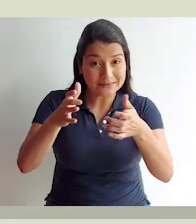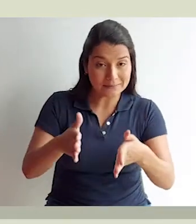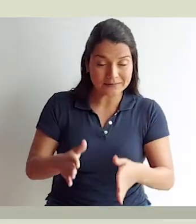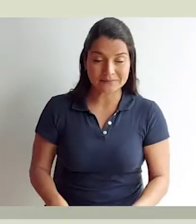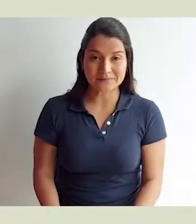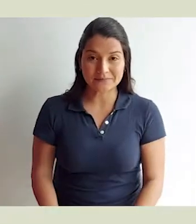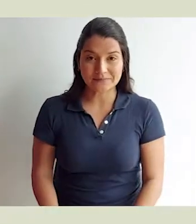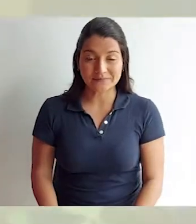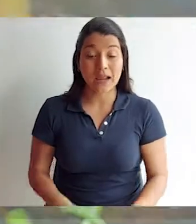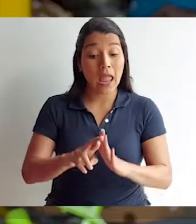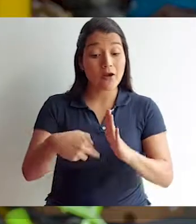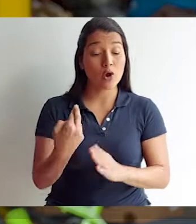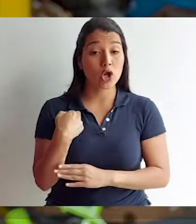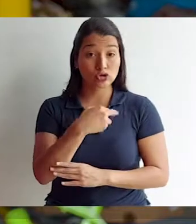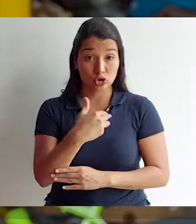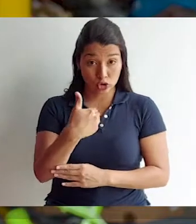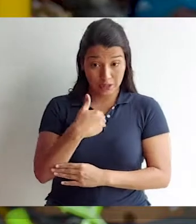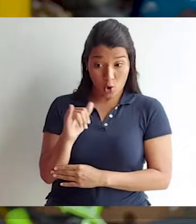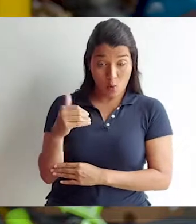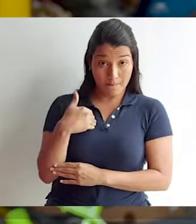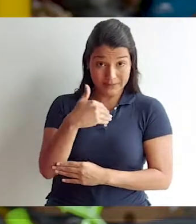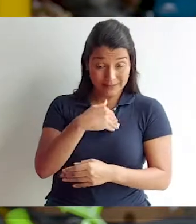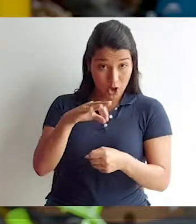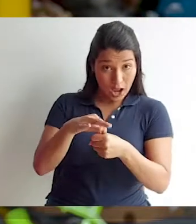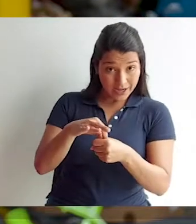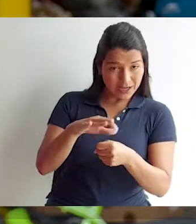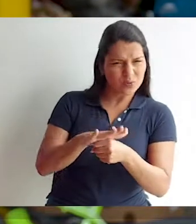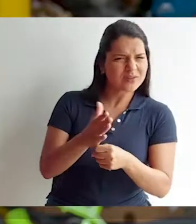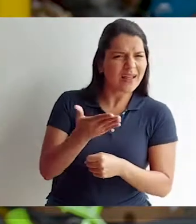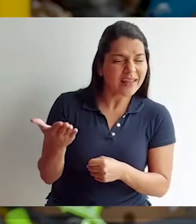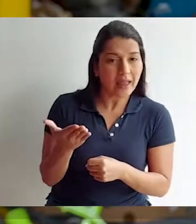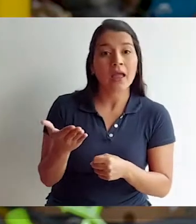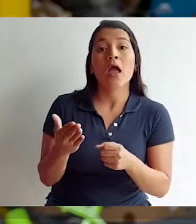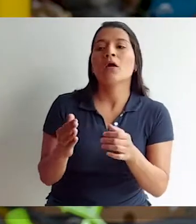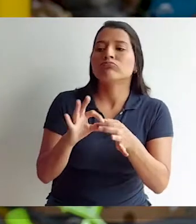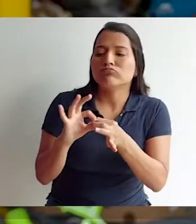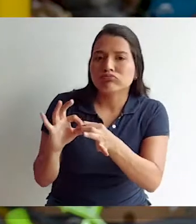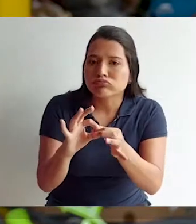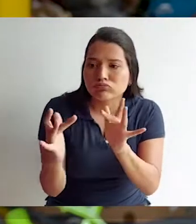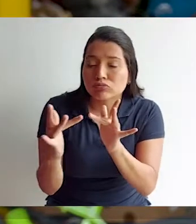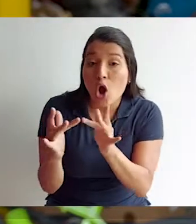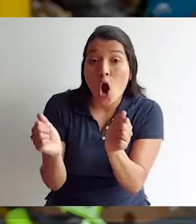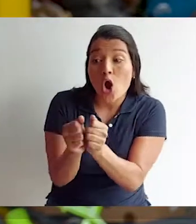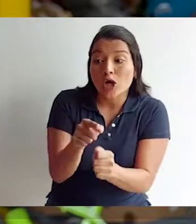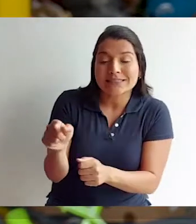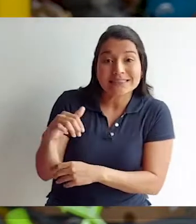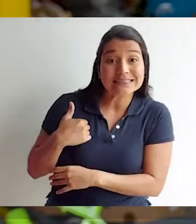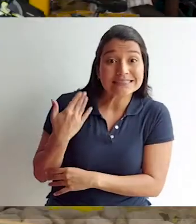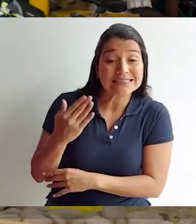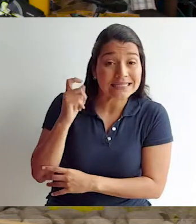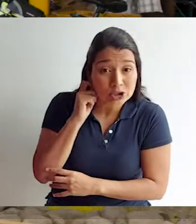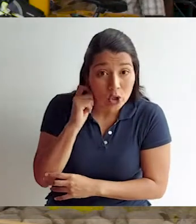involucrados. El rol que hemos tenido nosotros como Ministerio de Agricultura ha sido de la articulación y el contacto con las